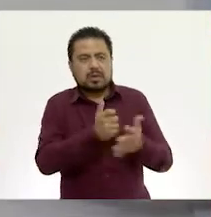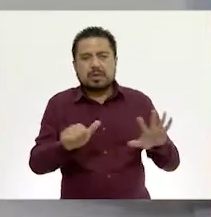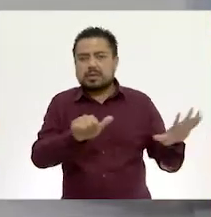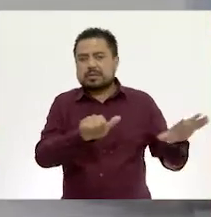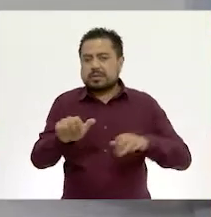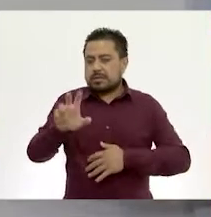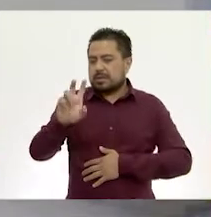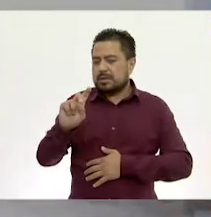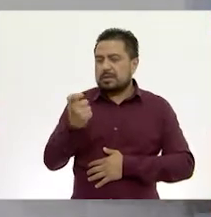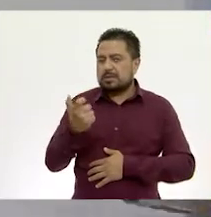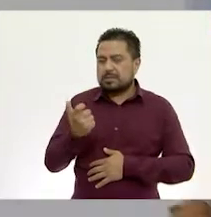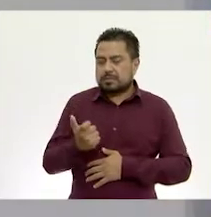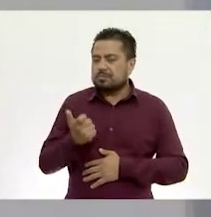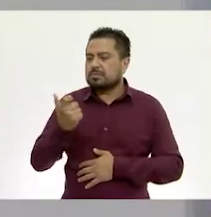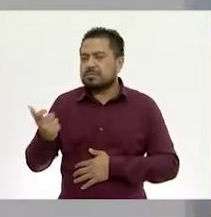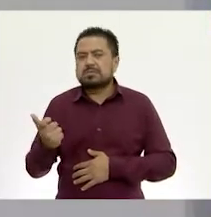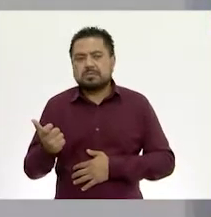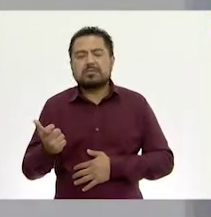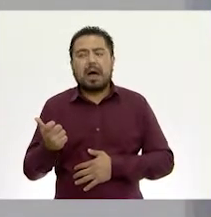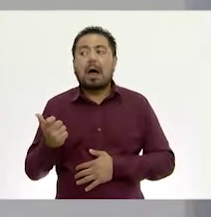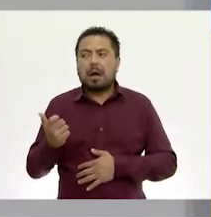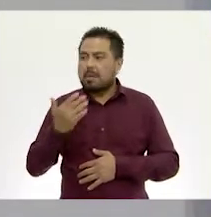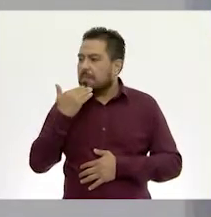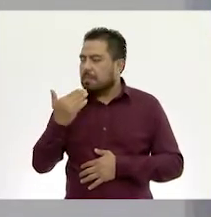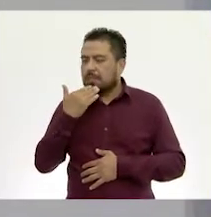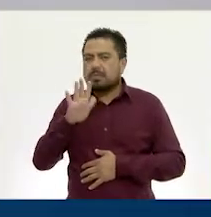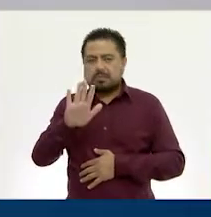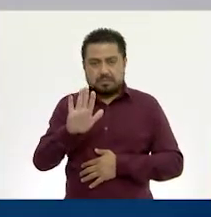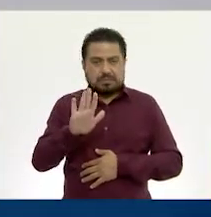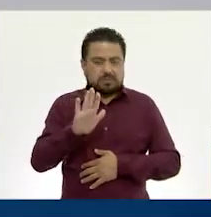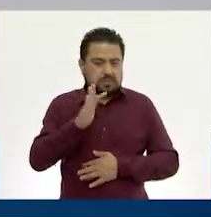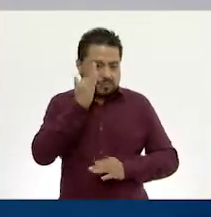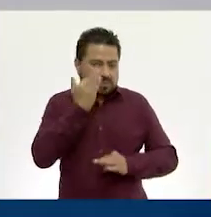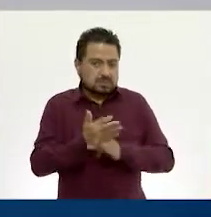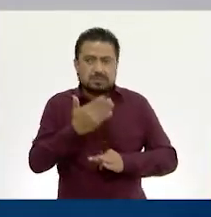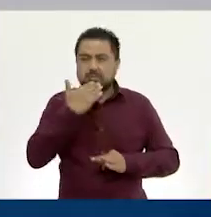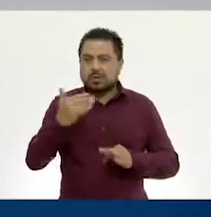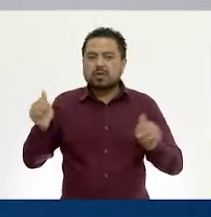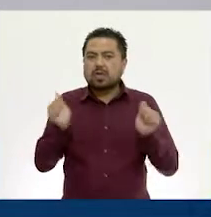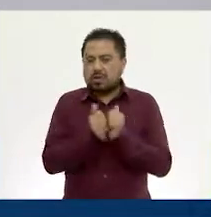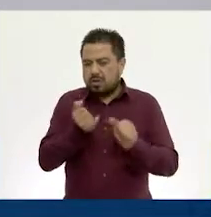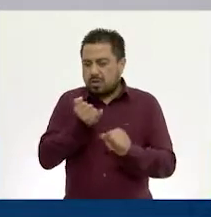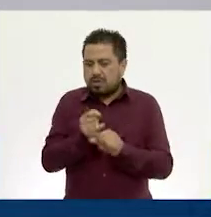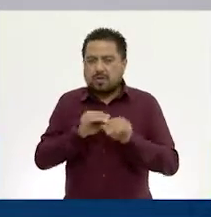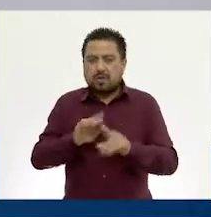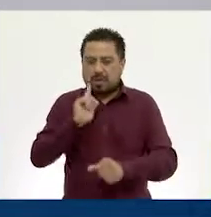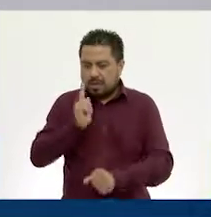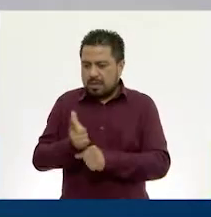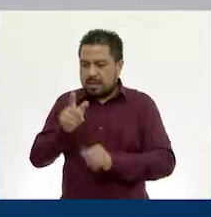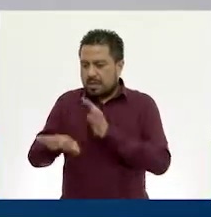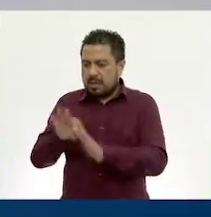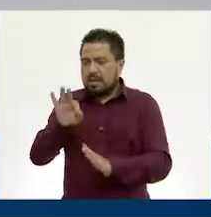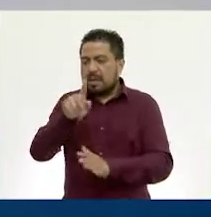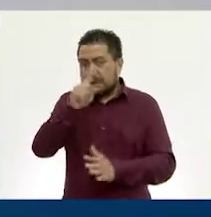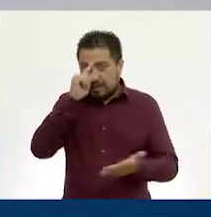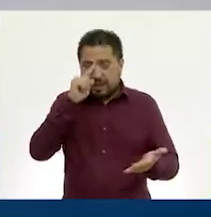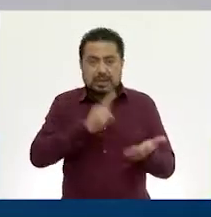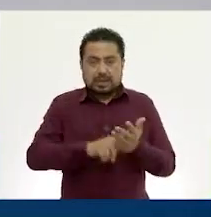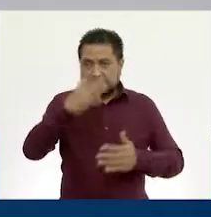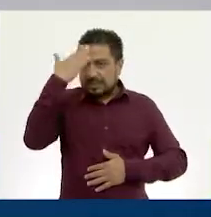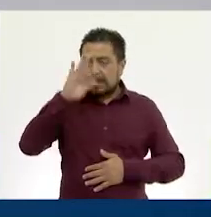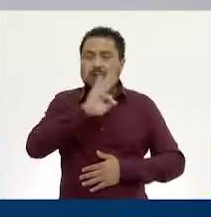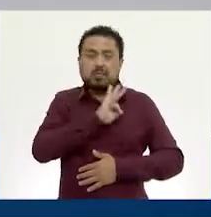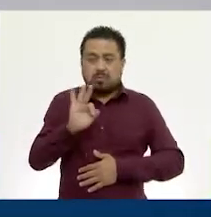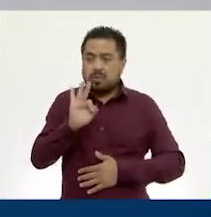630 pesos. Perfecto. Muy bien, pues entonces, ya con el dato que acabamos de encontrar, ¿crees que la señora